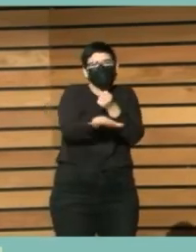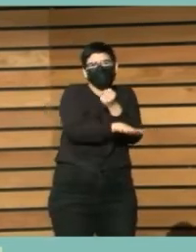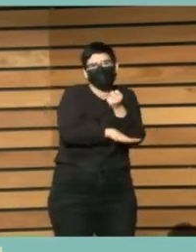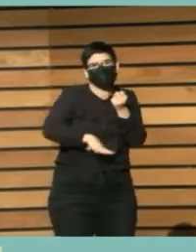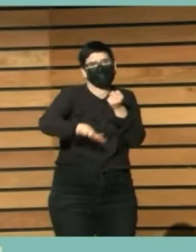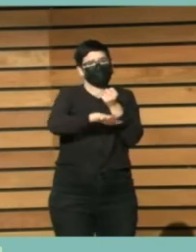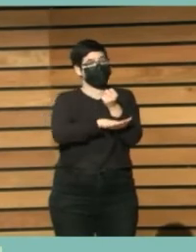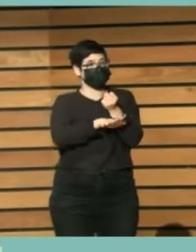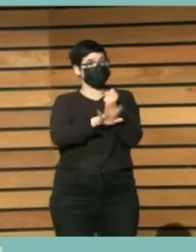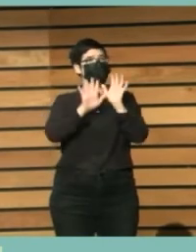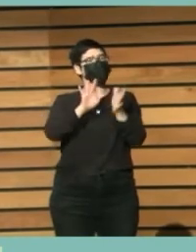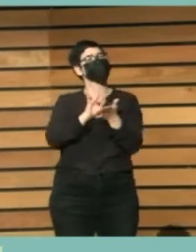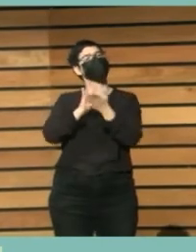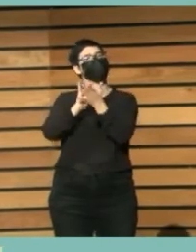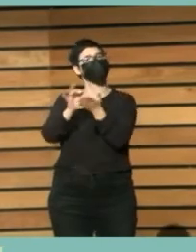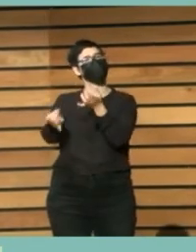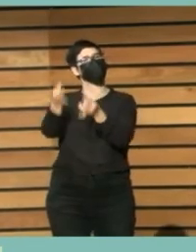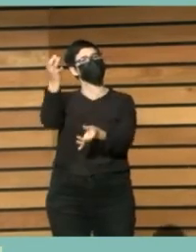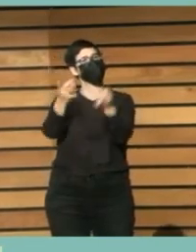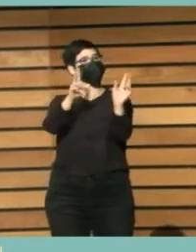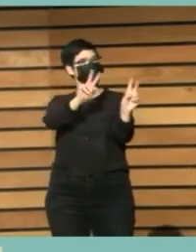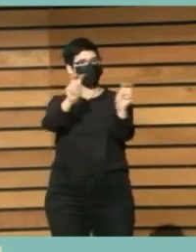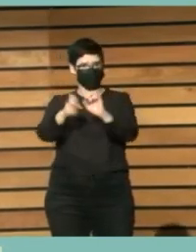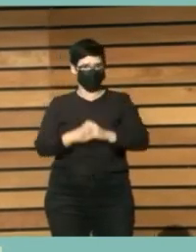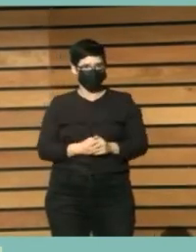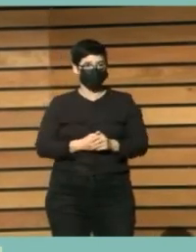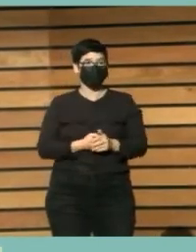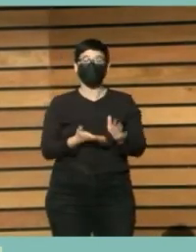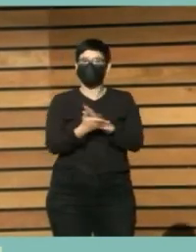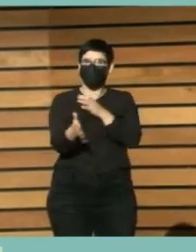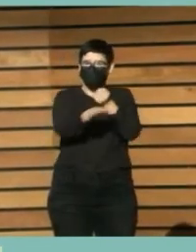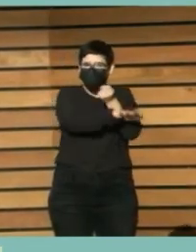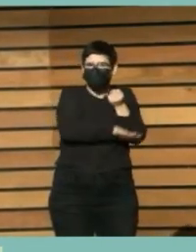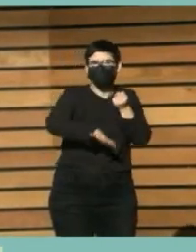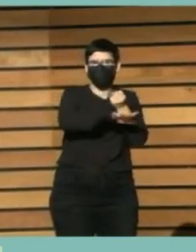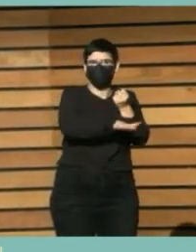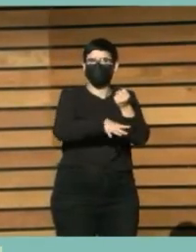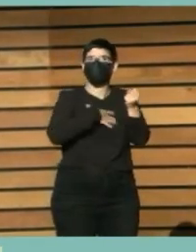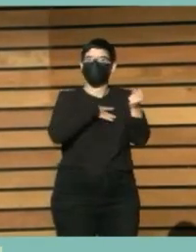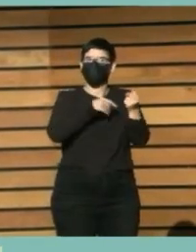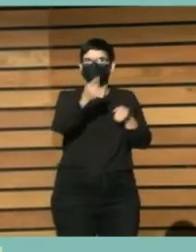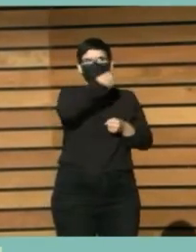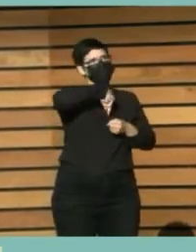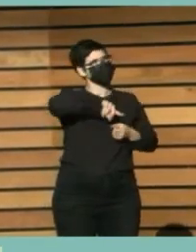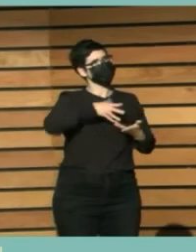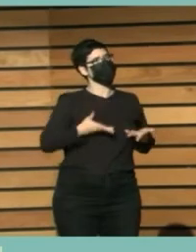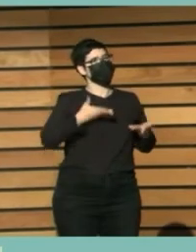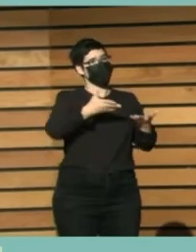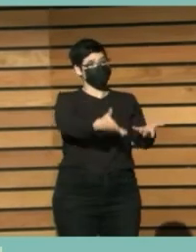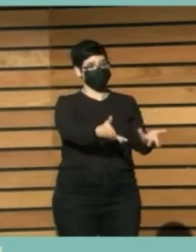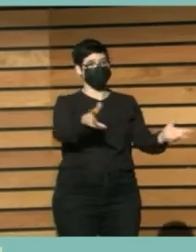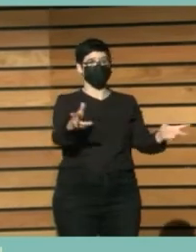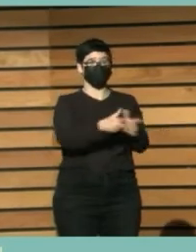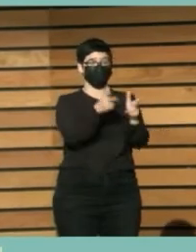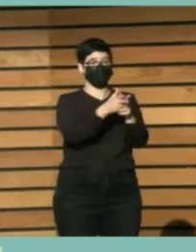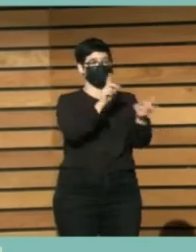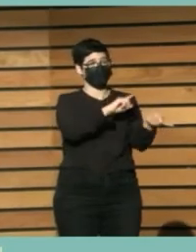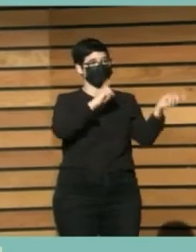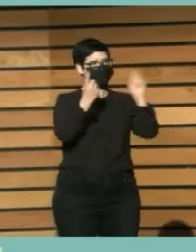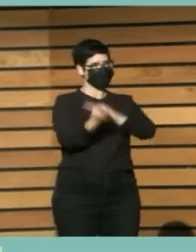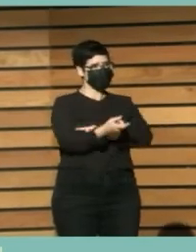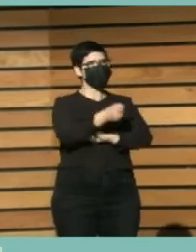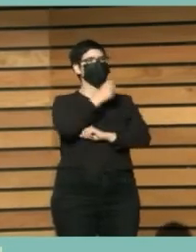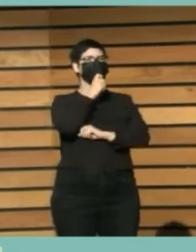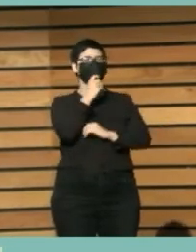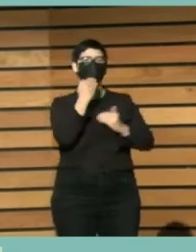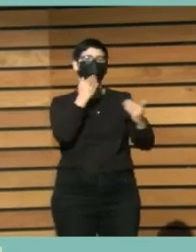esencia? Pues para nosotros es decir que nosotros podemos ayudar a transformar la sociedad en aquello que somos muy buenos. A través de la lectura y